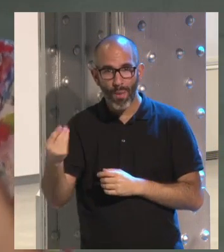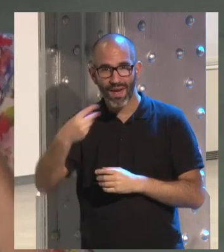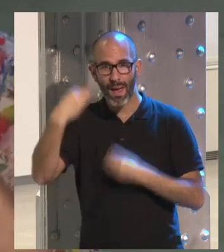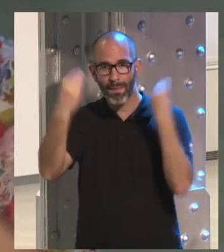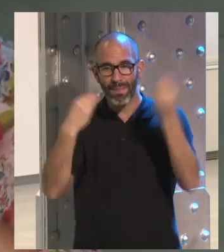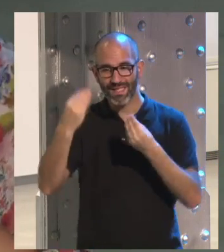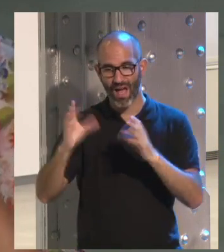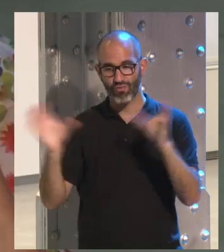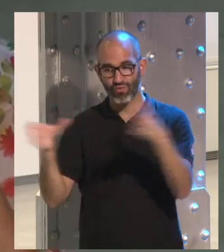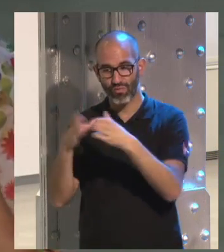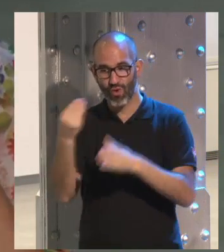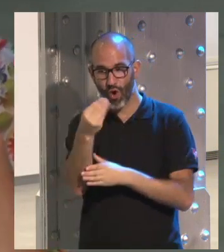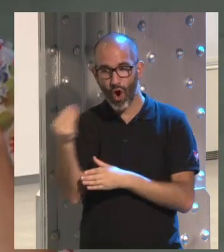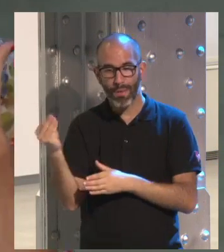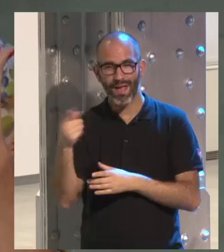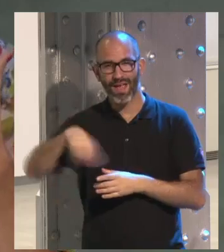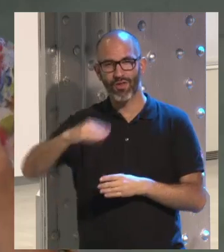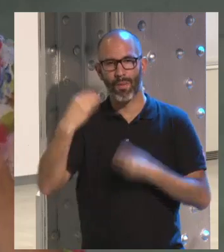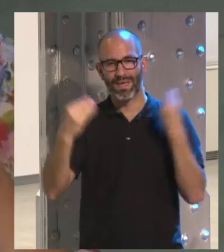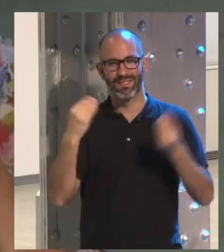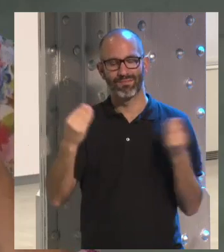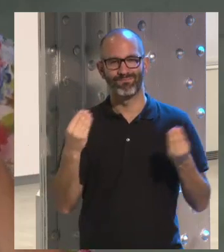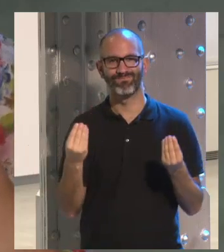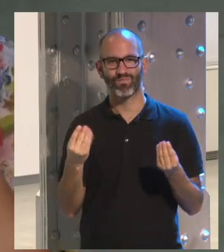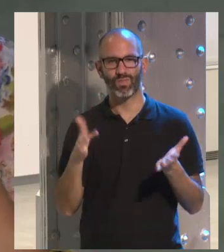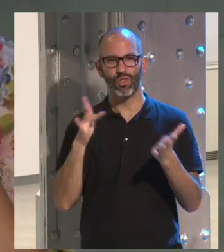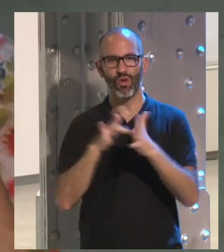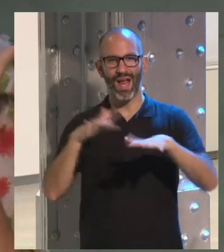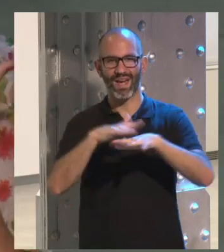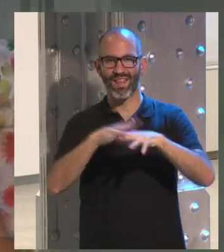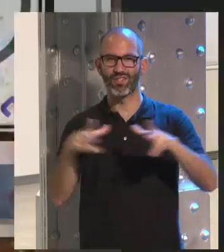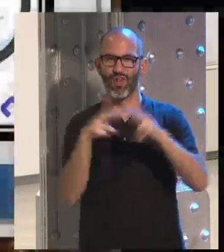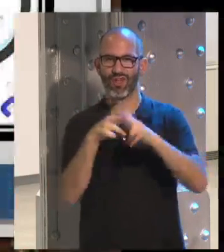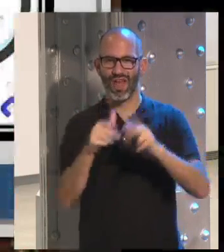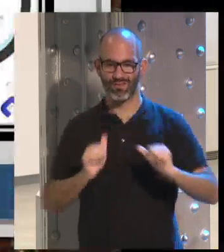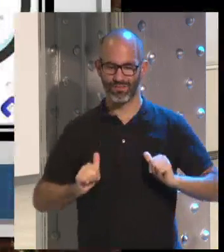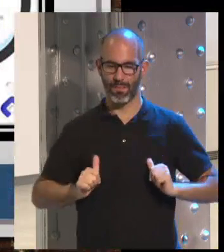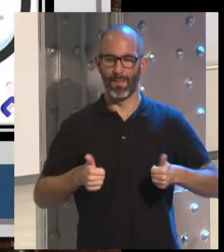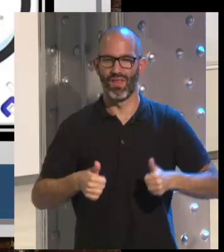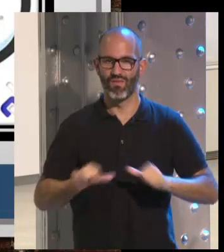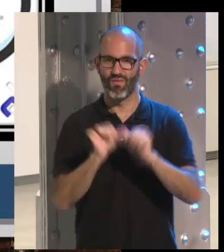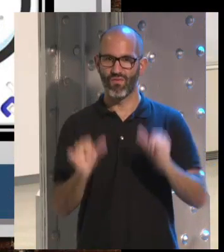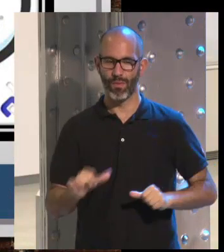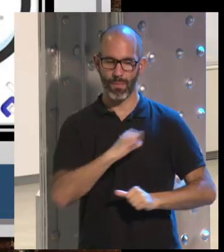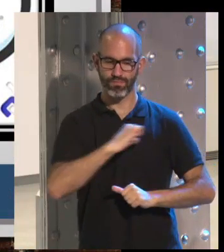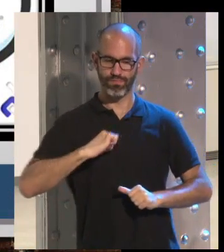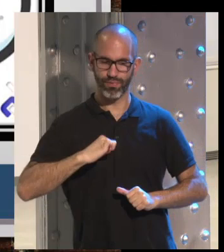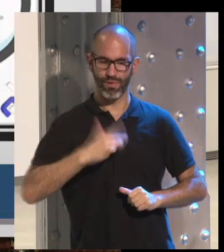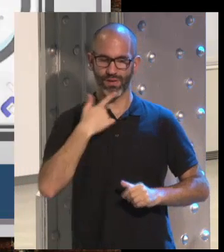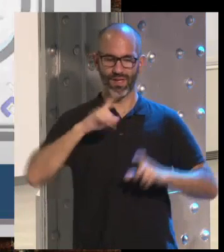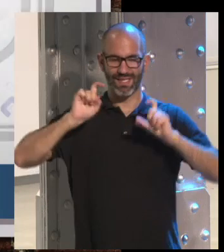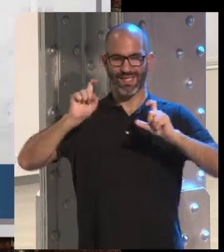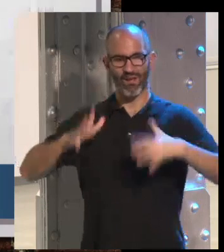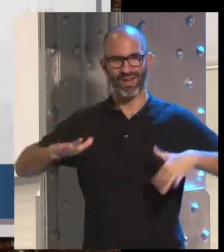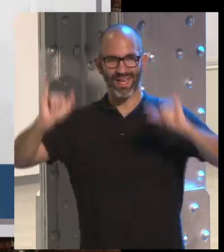ellos sentían que habían entrado aquí de forma autosuficiente, que nadie les había enseñado. Entonces,